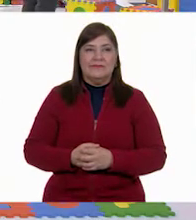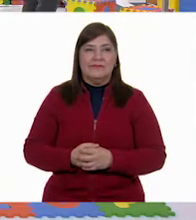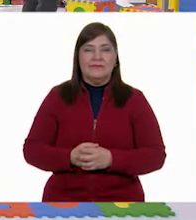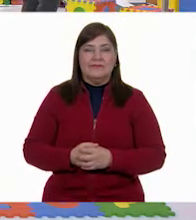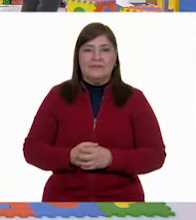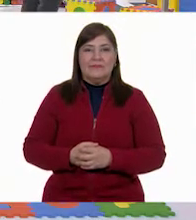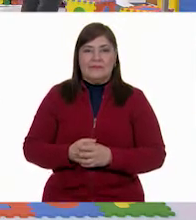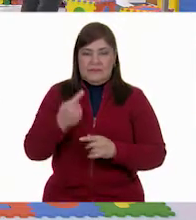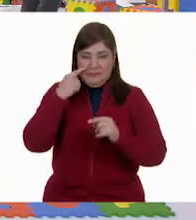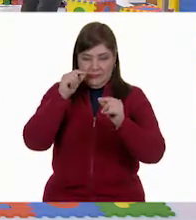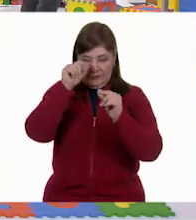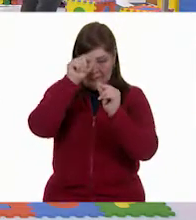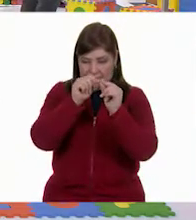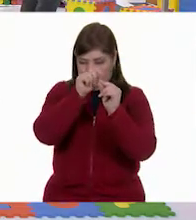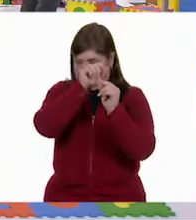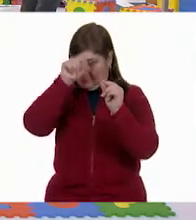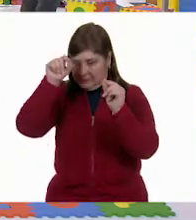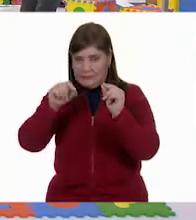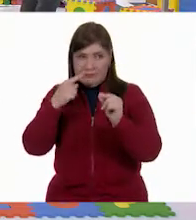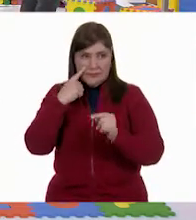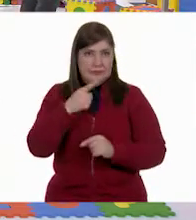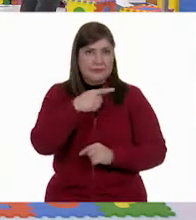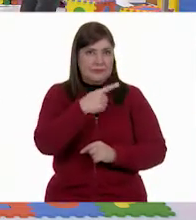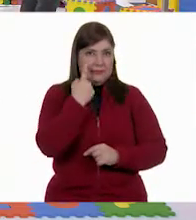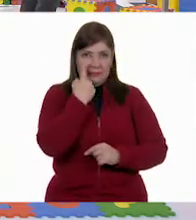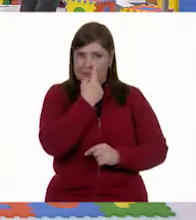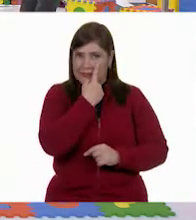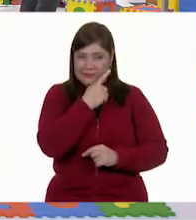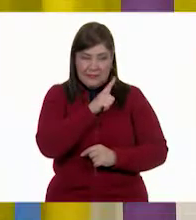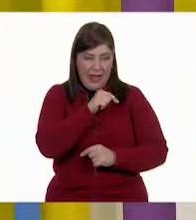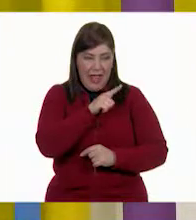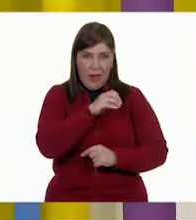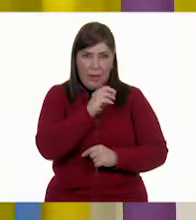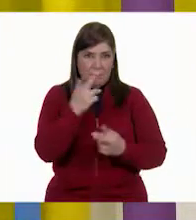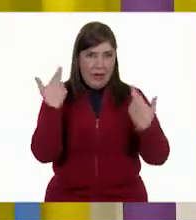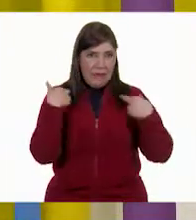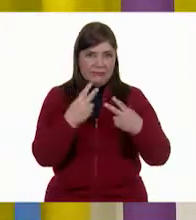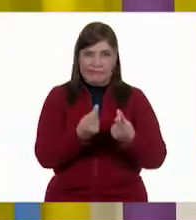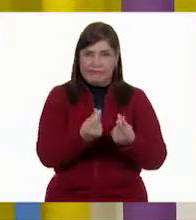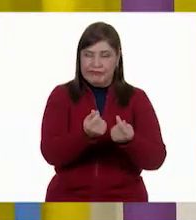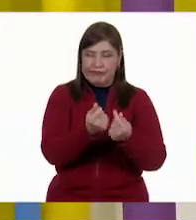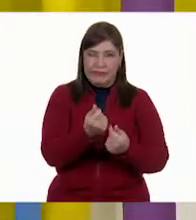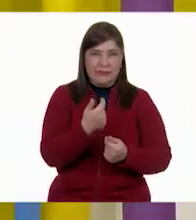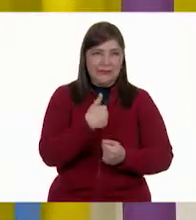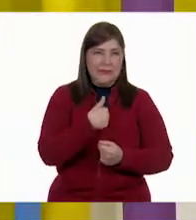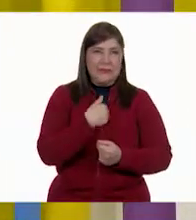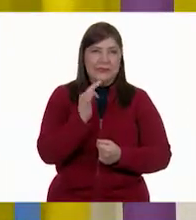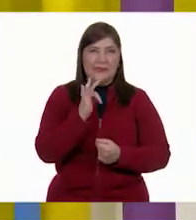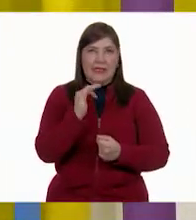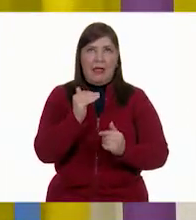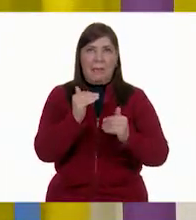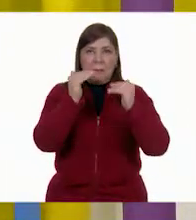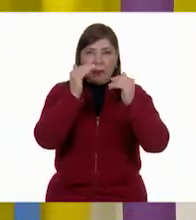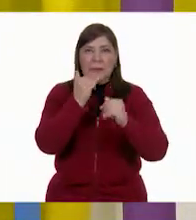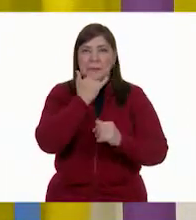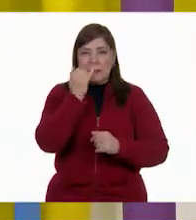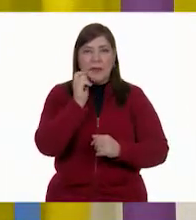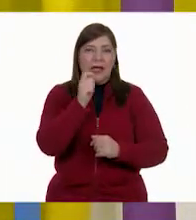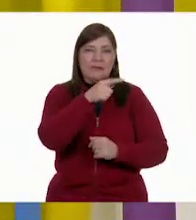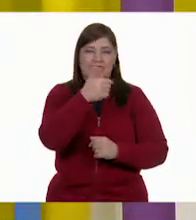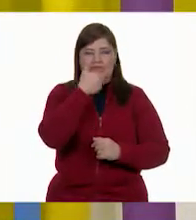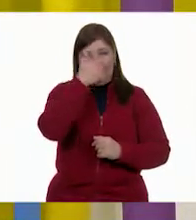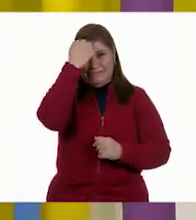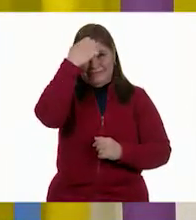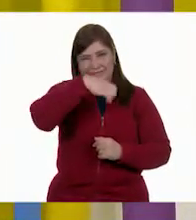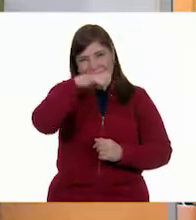Lo marcamos. Muy buen ojo que tiene el maestro Lalo. Yo ya hubiera rayado un poquito más arriba. Es la experiencia,